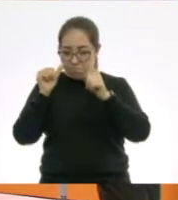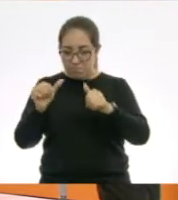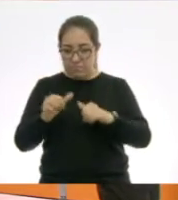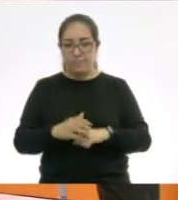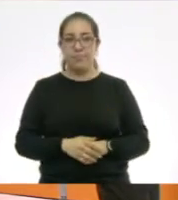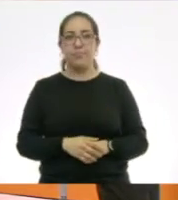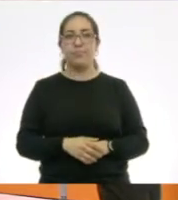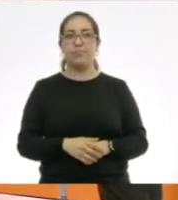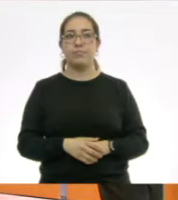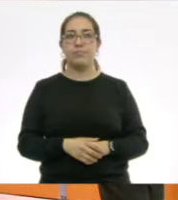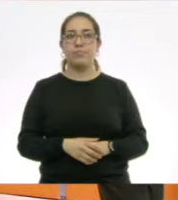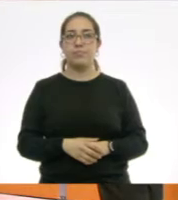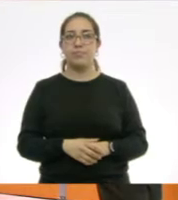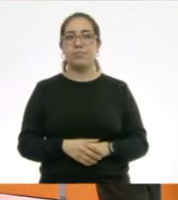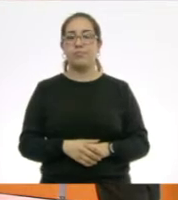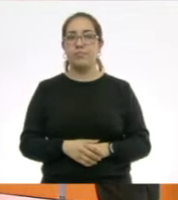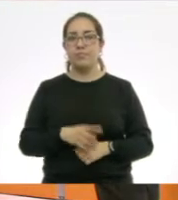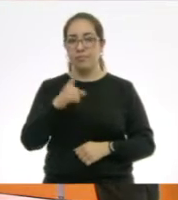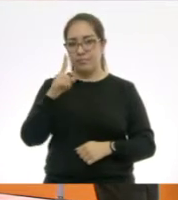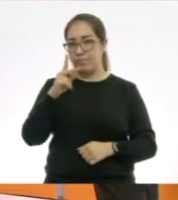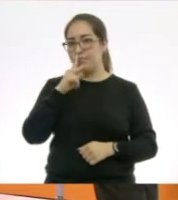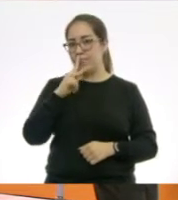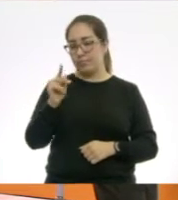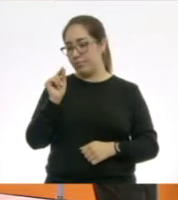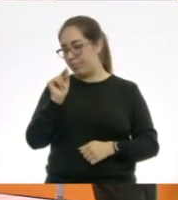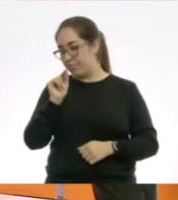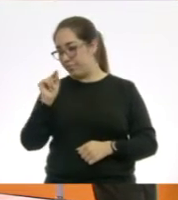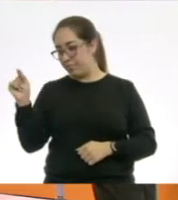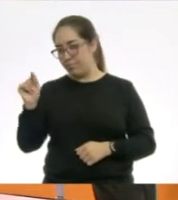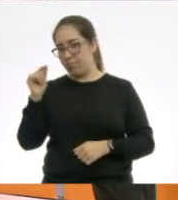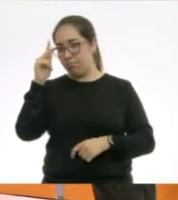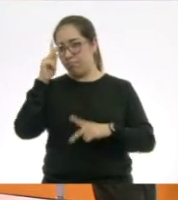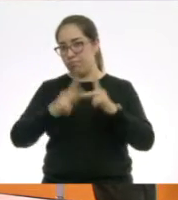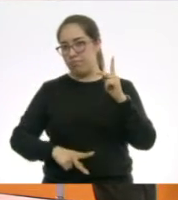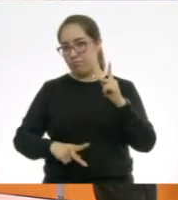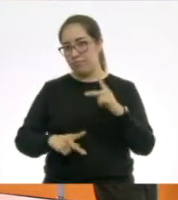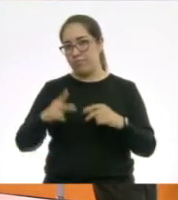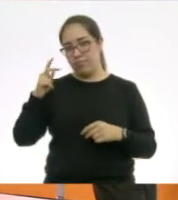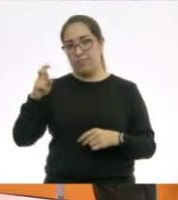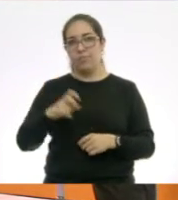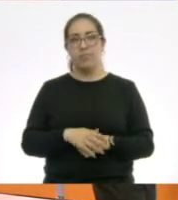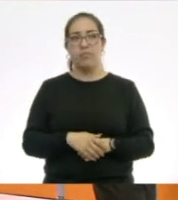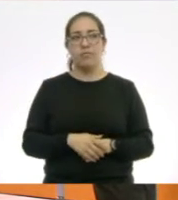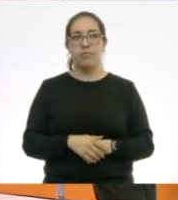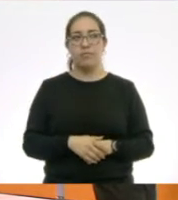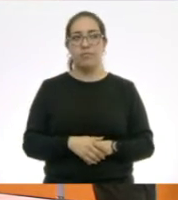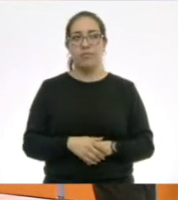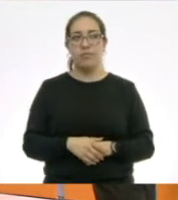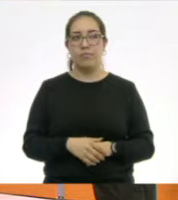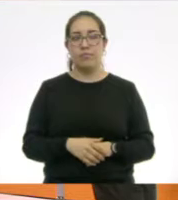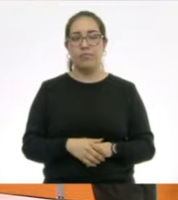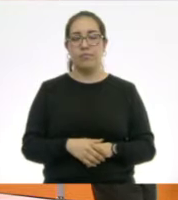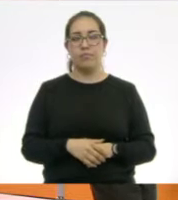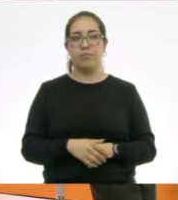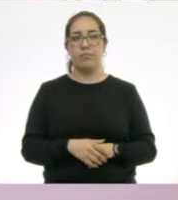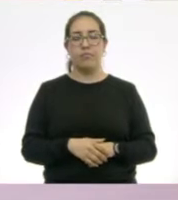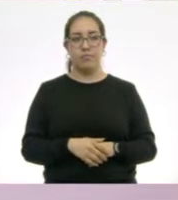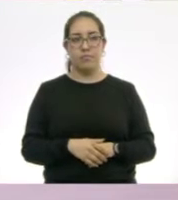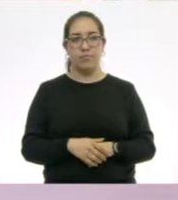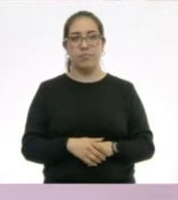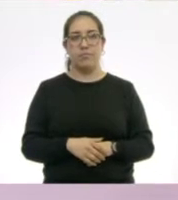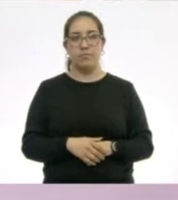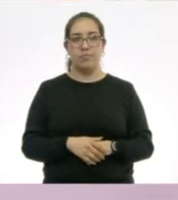Como es una palabra que continúa y yo la separé porque no me alcanzó, pues se pone generalmente un guión,